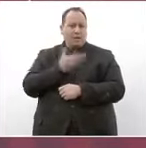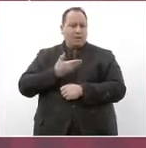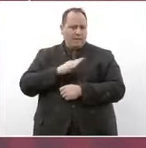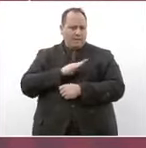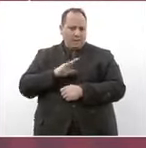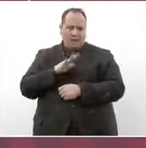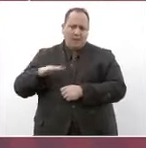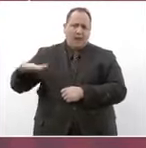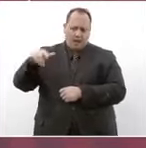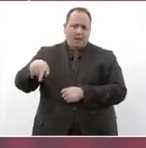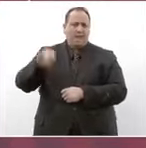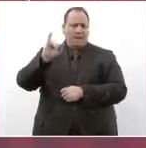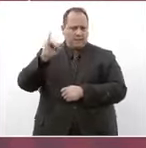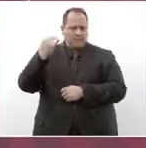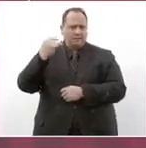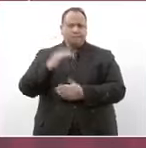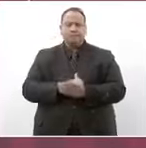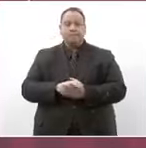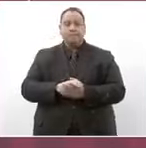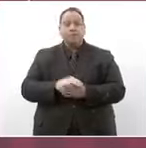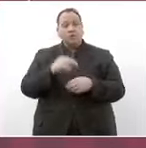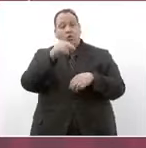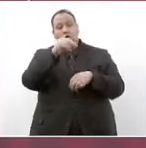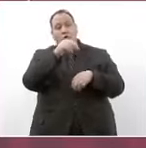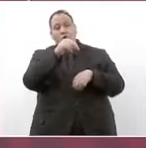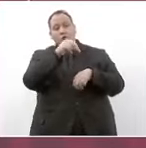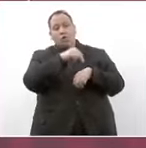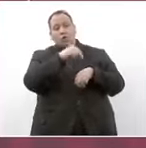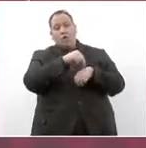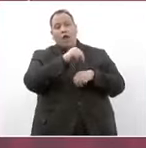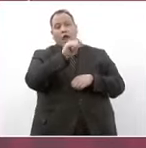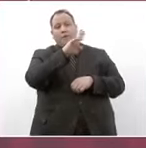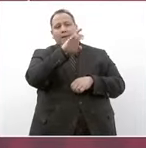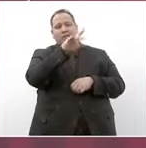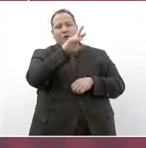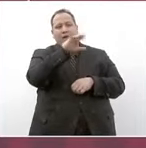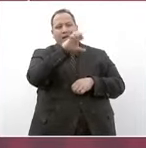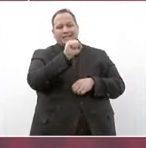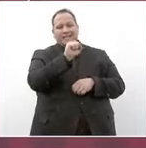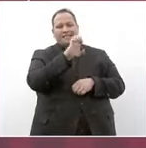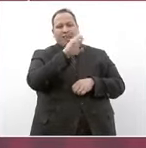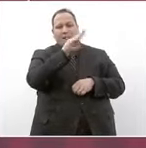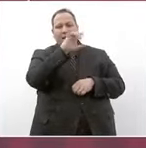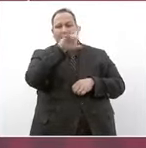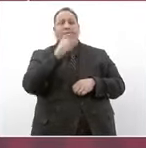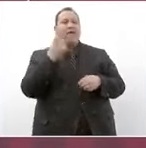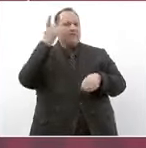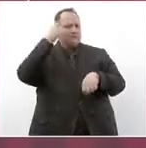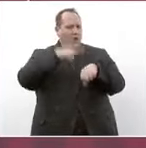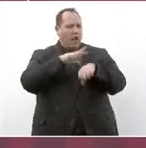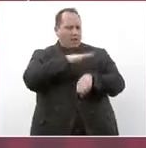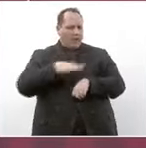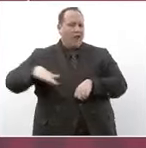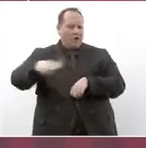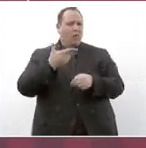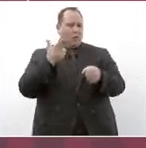alcaldesa de Tijuana. Doctor Alberto Reyes Escamilla, director general del Hospital General.